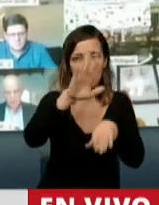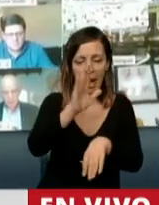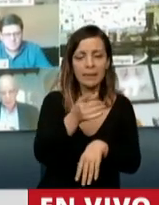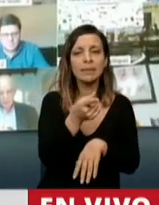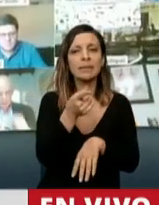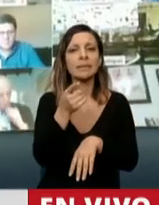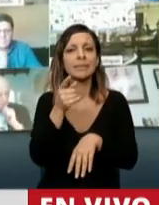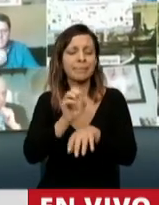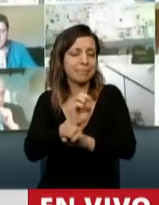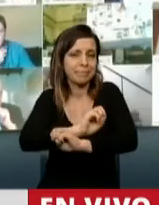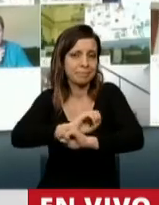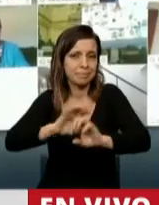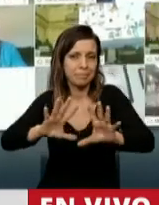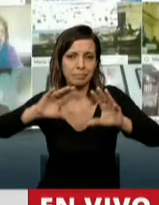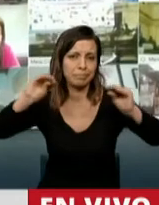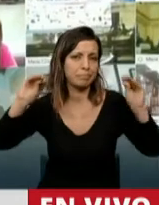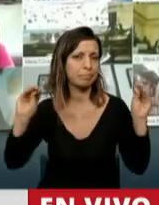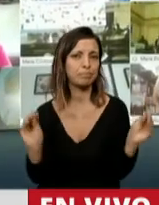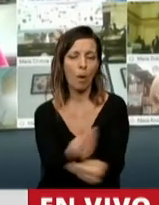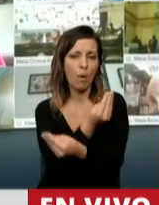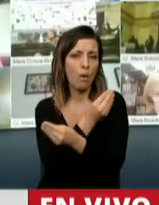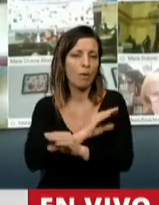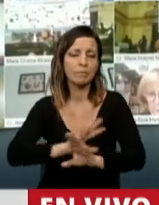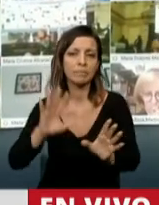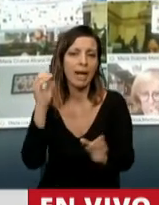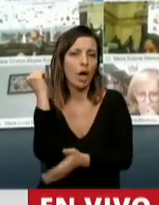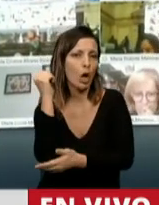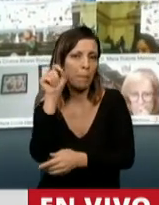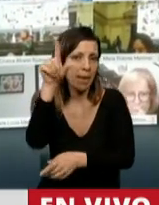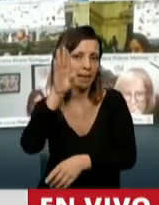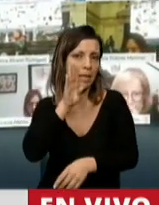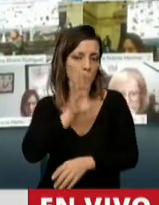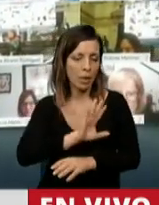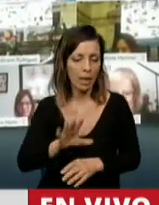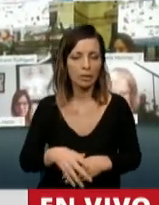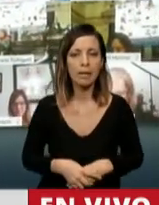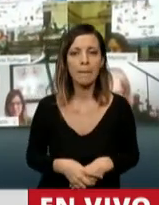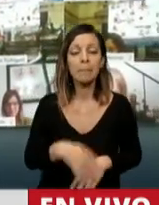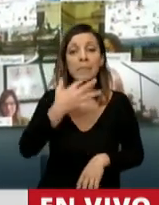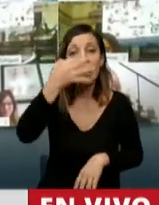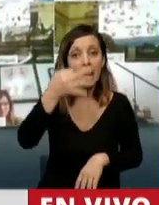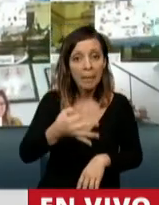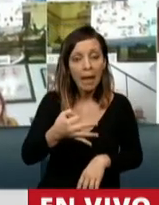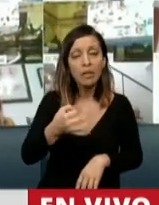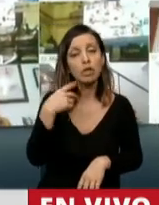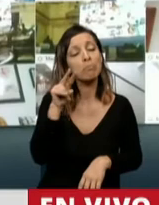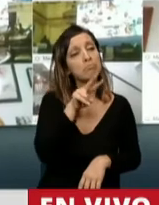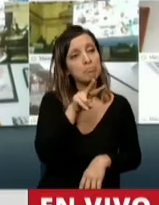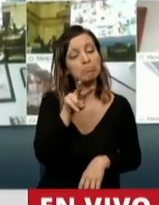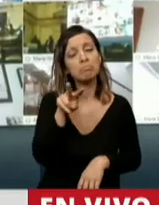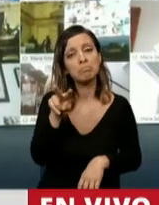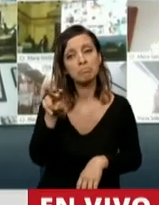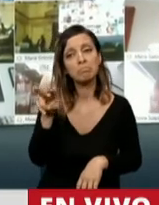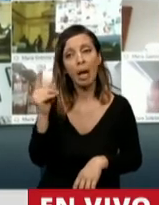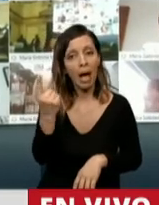debacle económica inédita. La verdad que después de haberlos escuchado